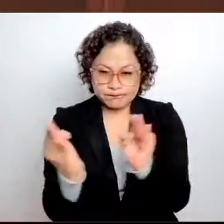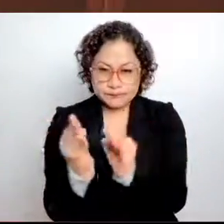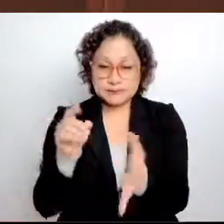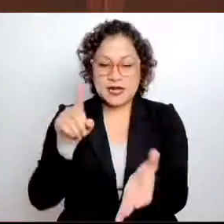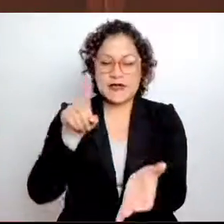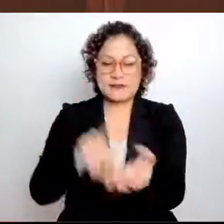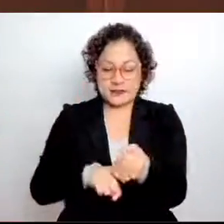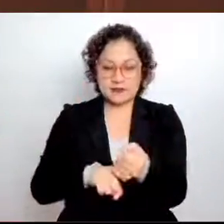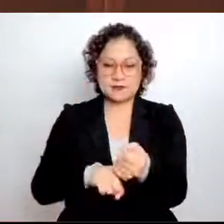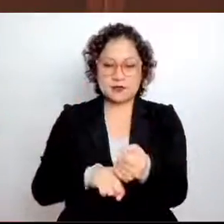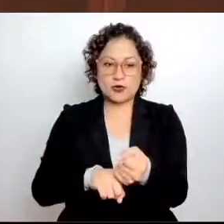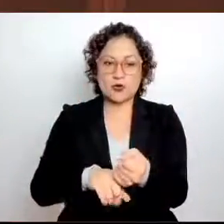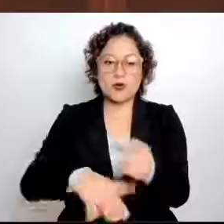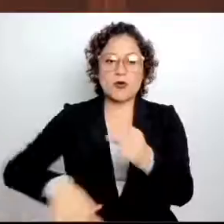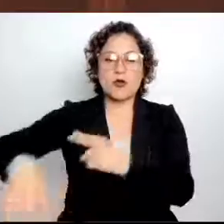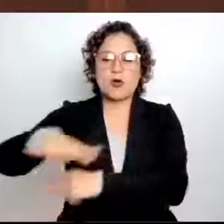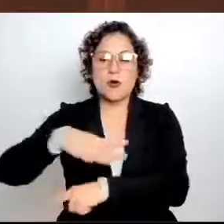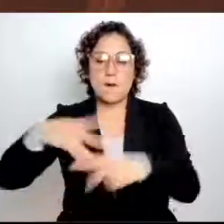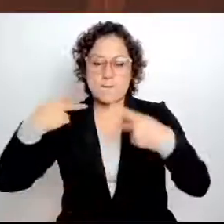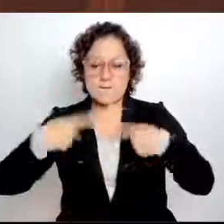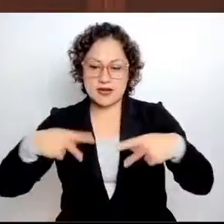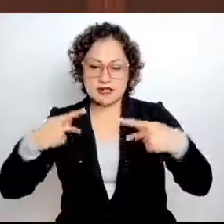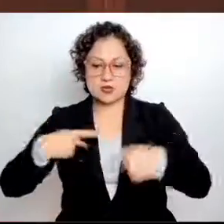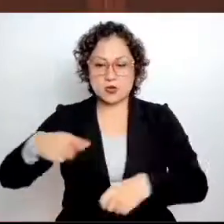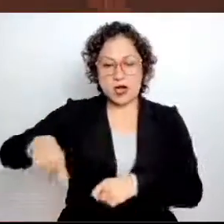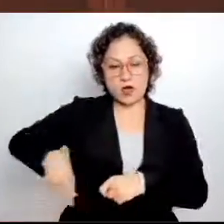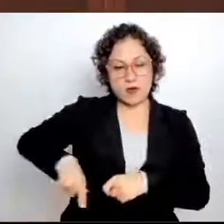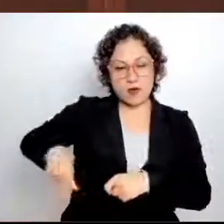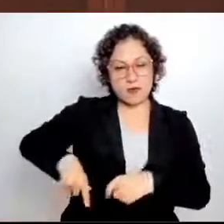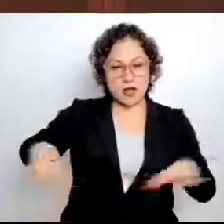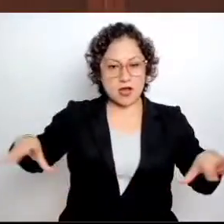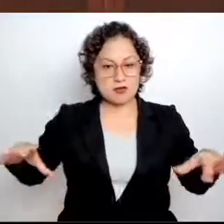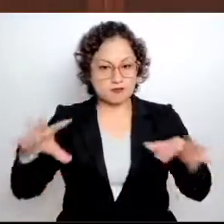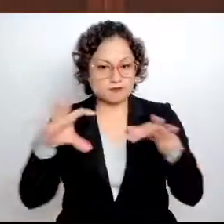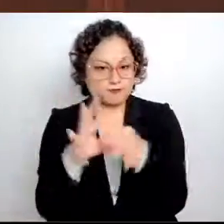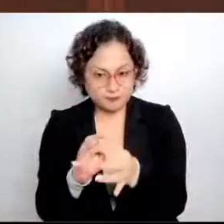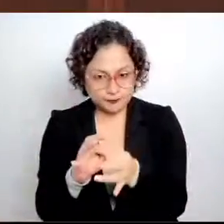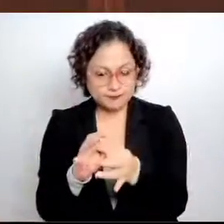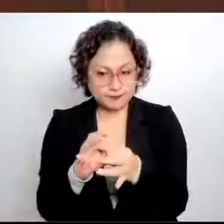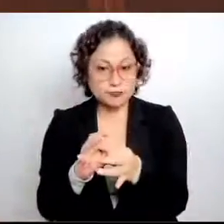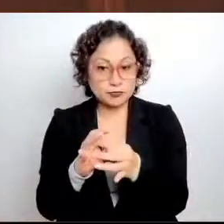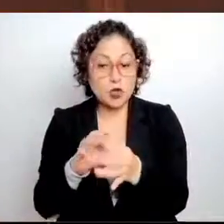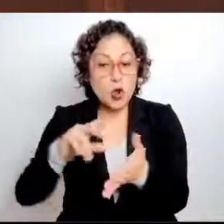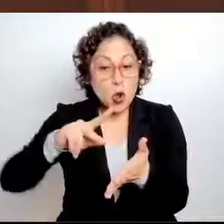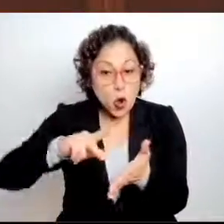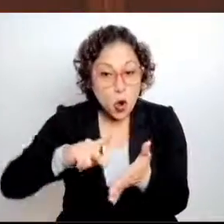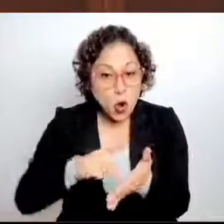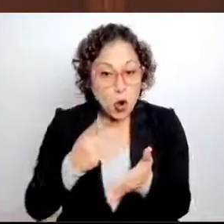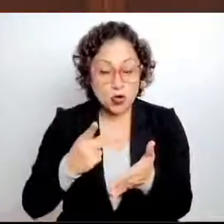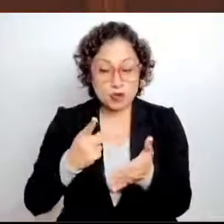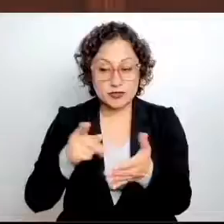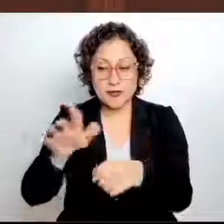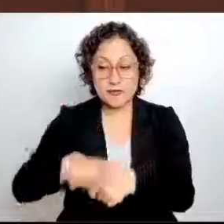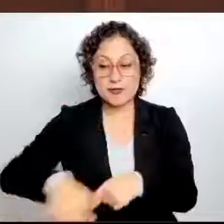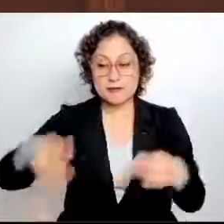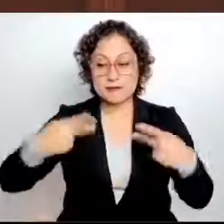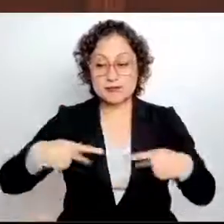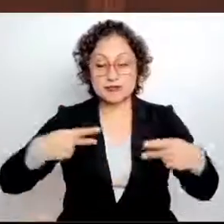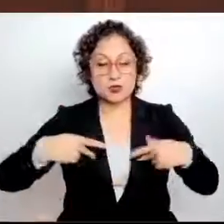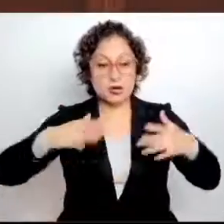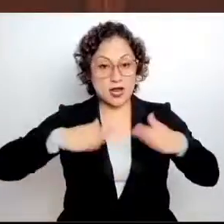la relación entre gobierno y ciudadanía y recobrar la confianza ciudadana en esta